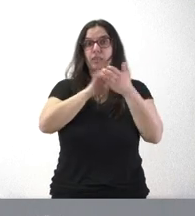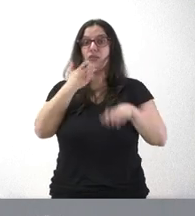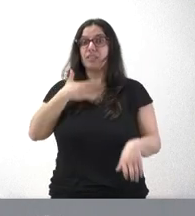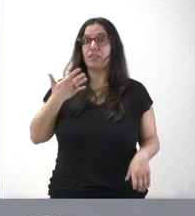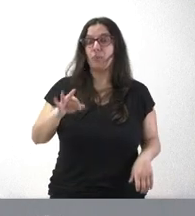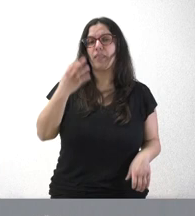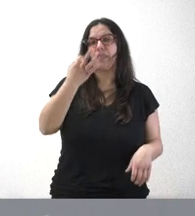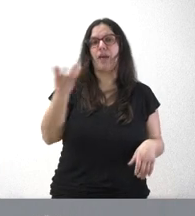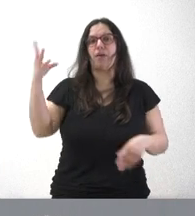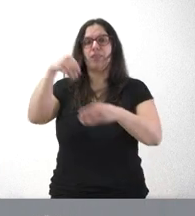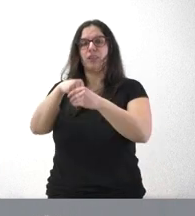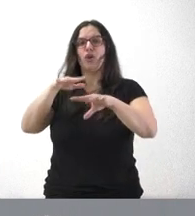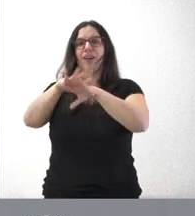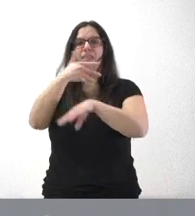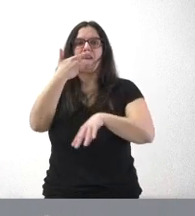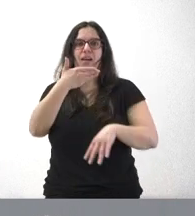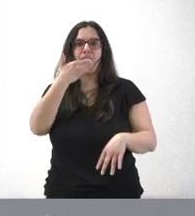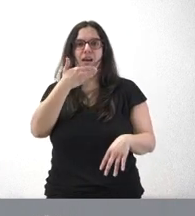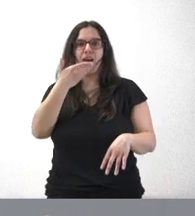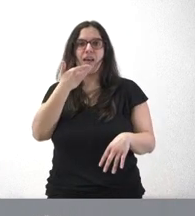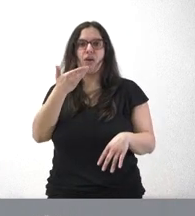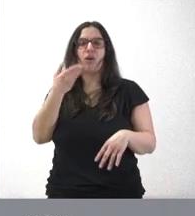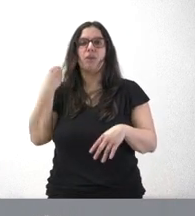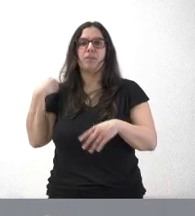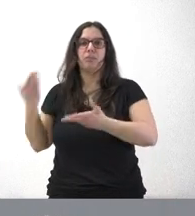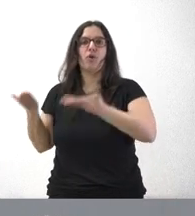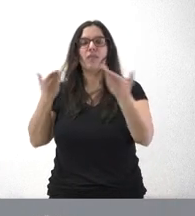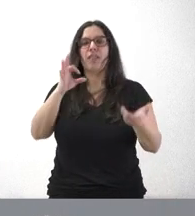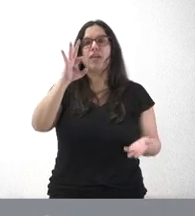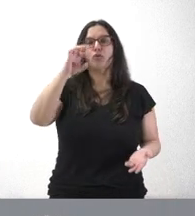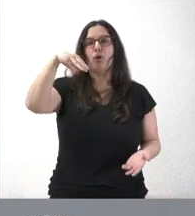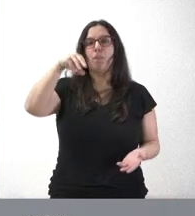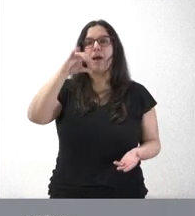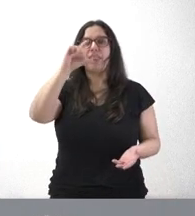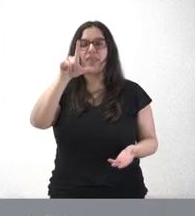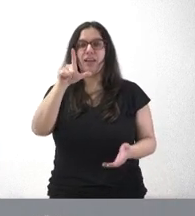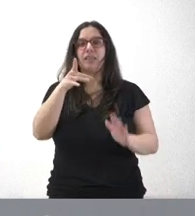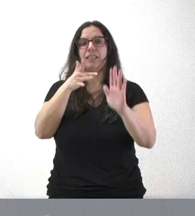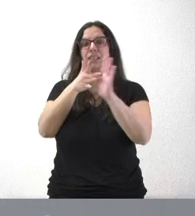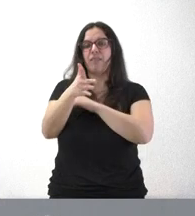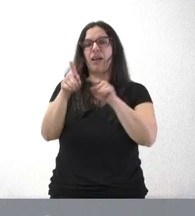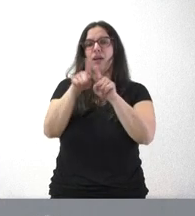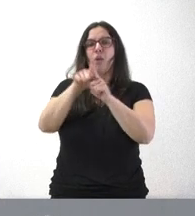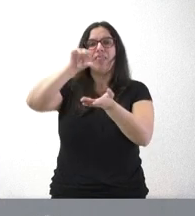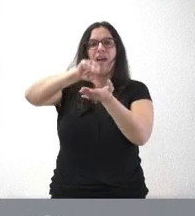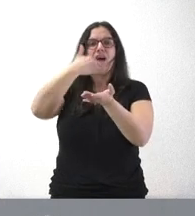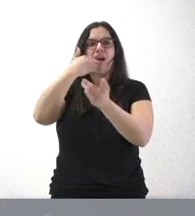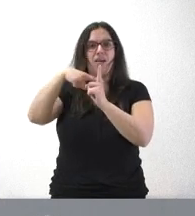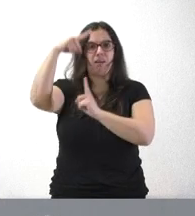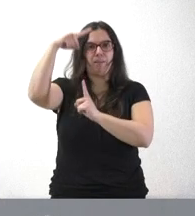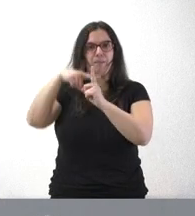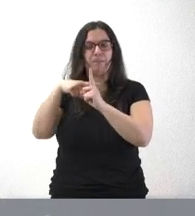conecten a las redes de calor que proporciona Somacil, lo que se llama el Celtran Heating. Estamos hablando que, en este momento,